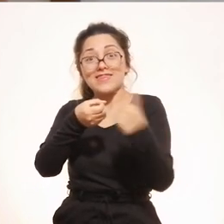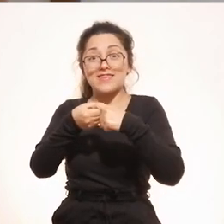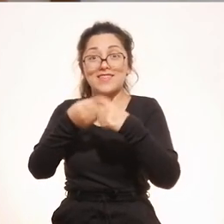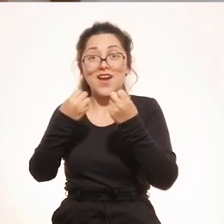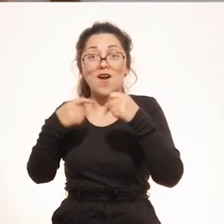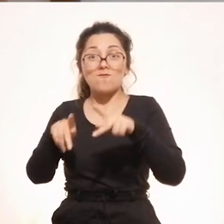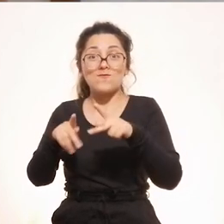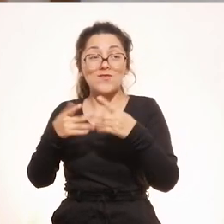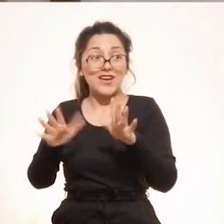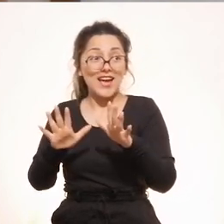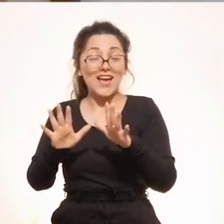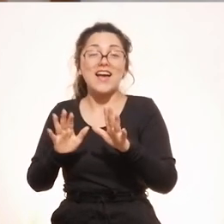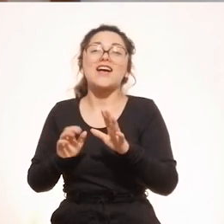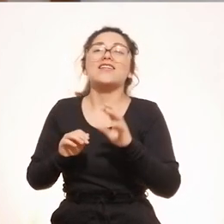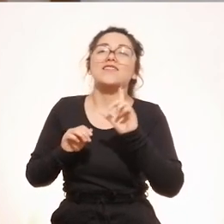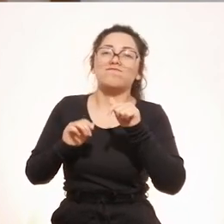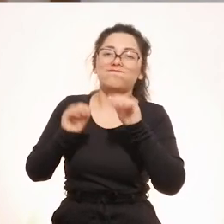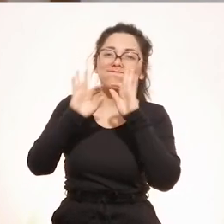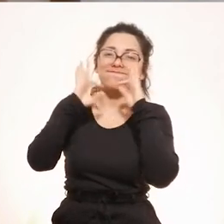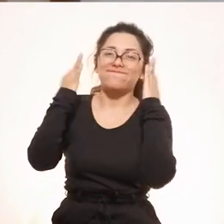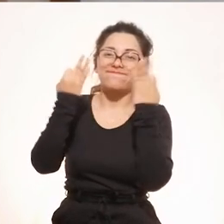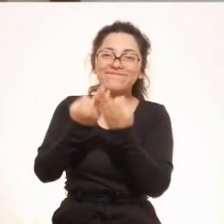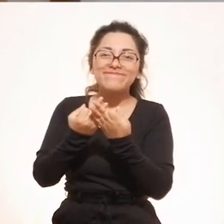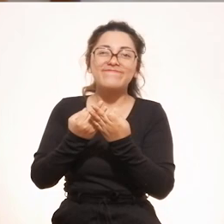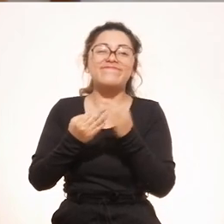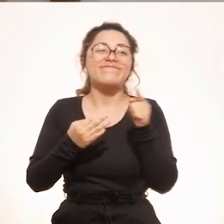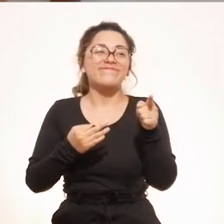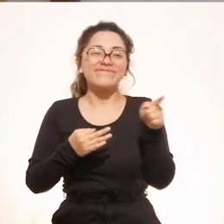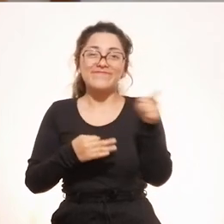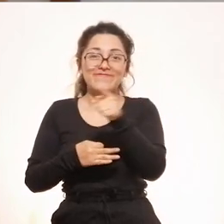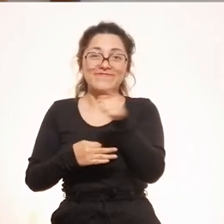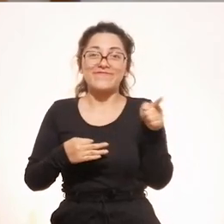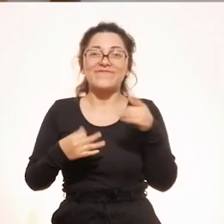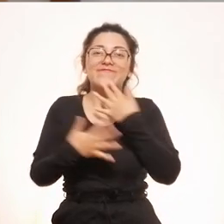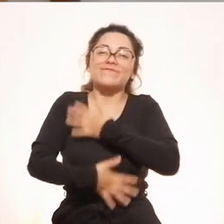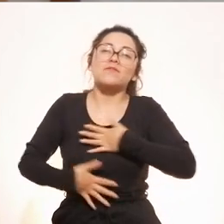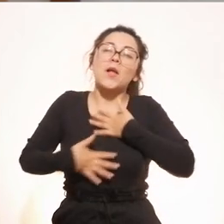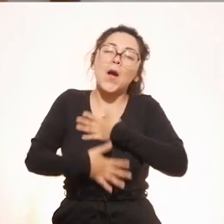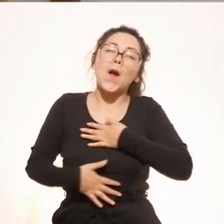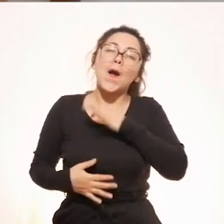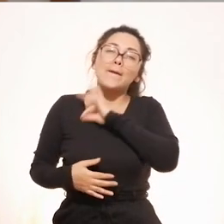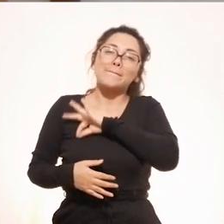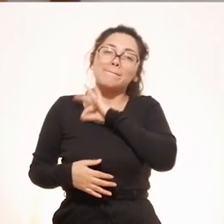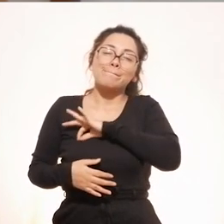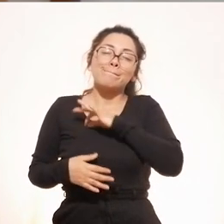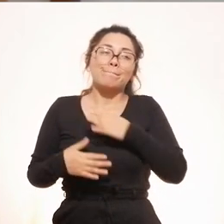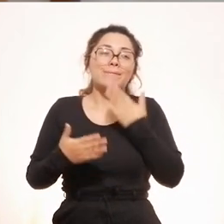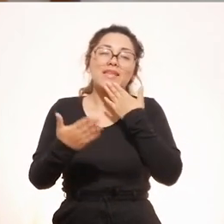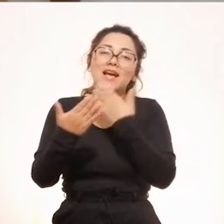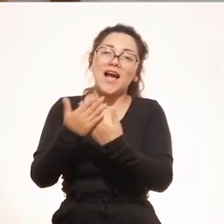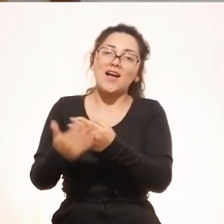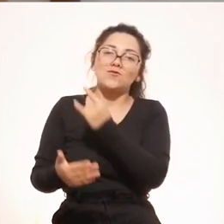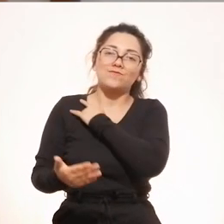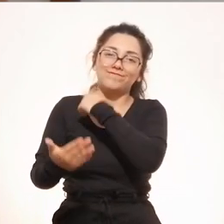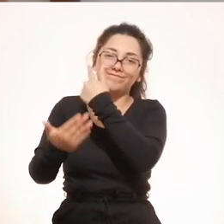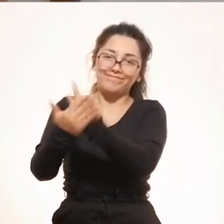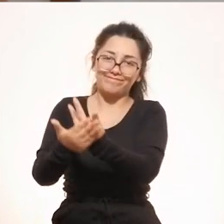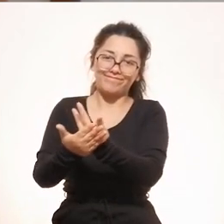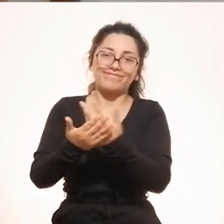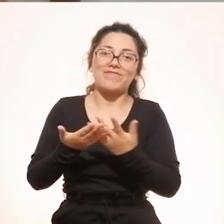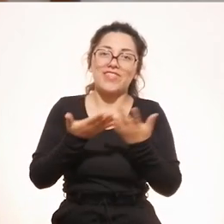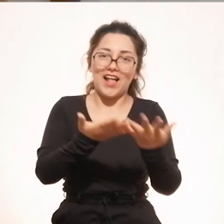ingresen a UNSA, también ellos y sus familiares se verán beneficiados con la intervención de su